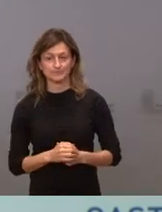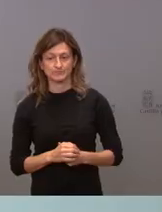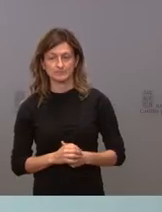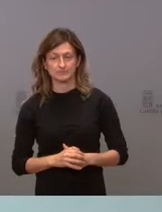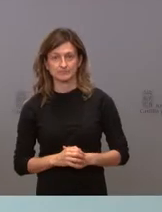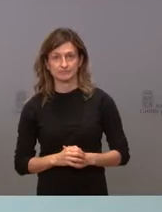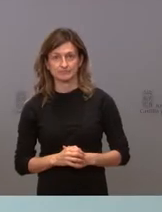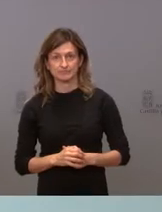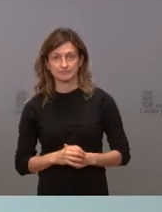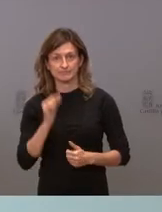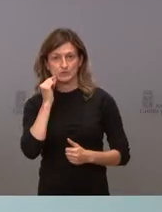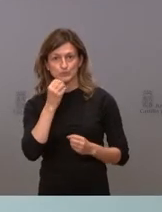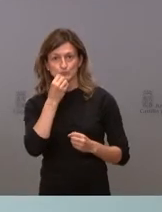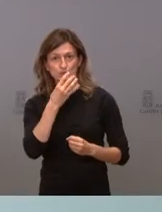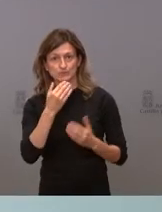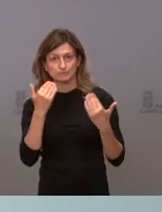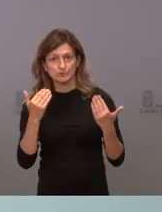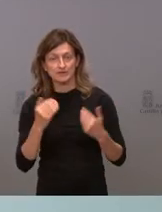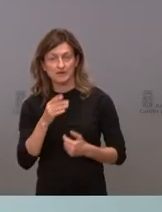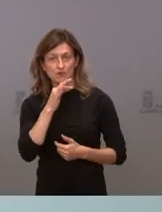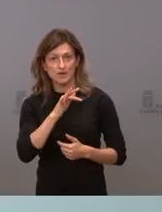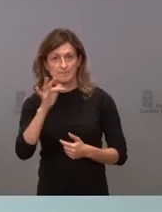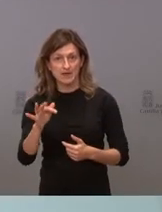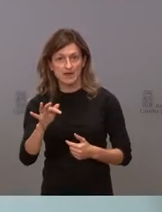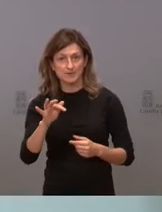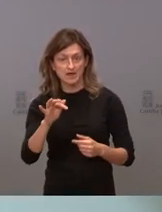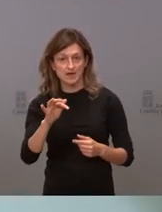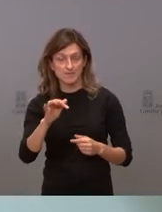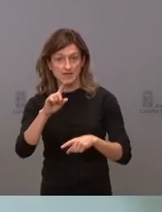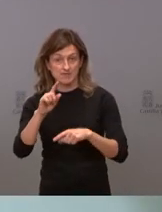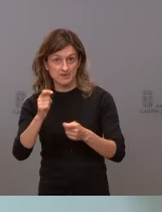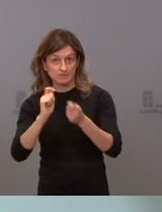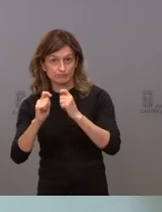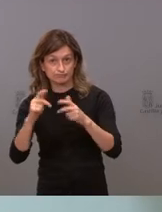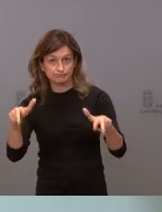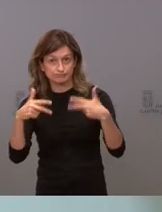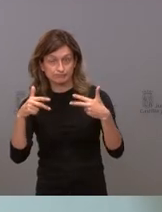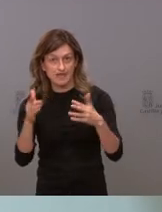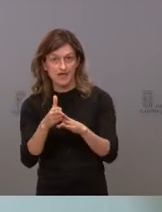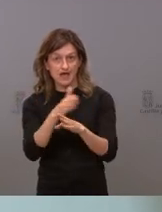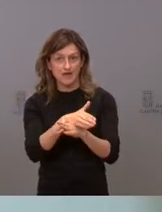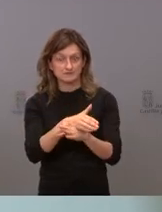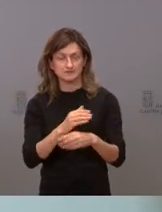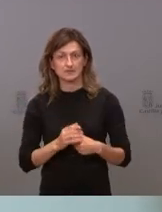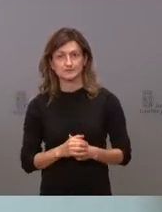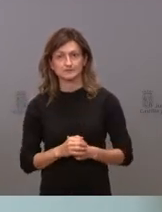Muy bien, yo, antes de hacerle la palabra a los medios de comunicación para que formulen las preguntas que tengan